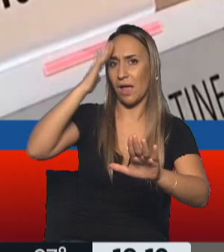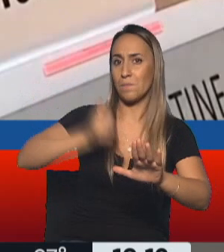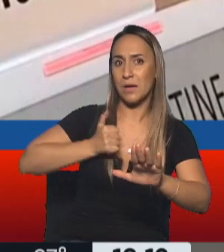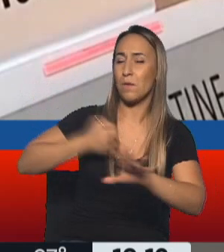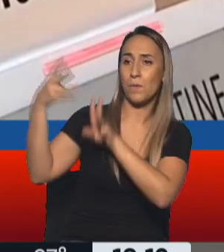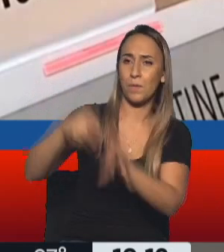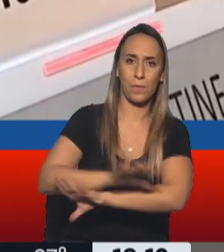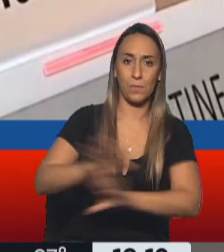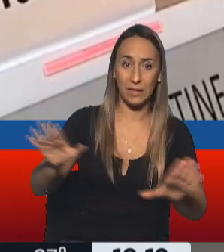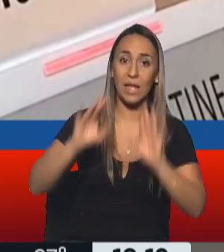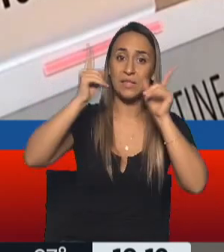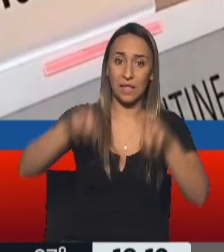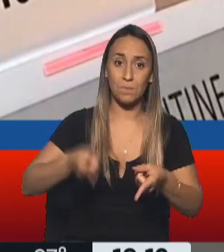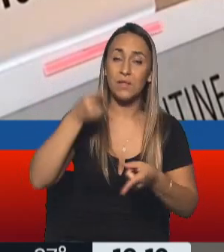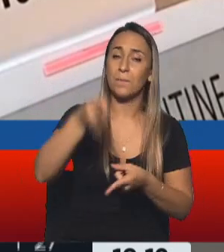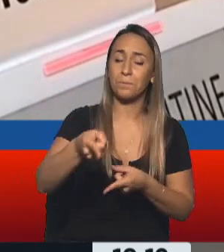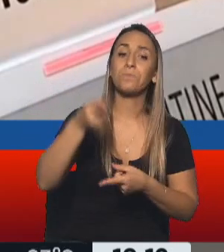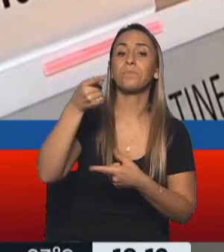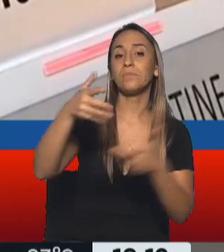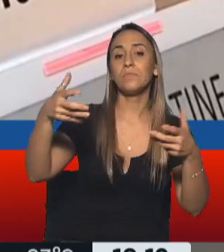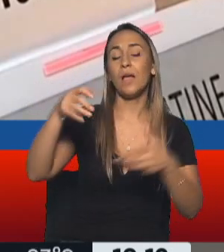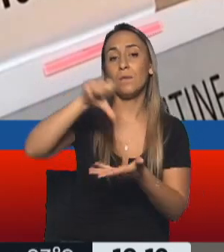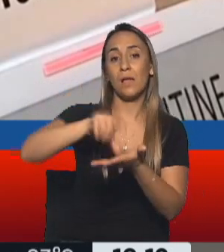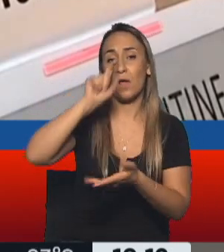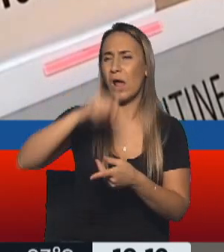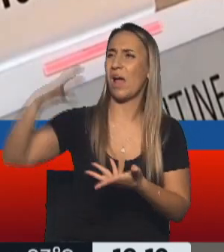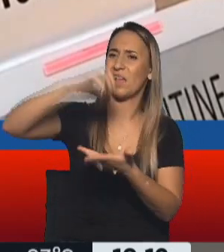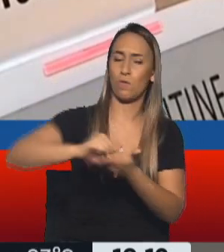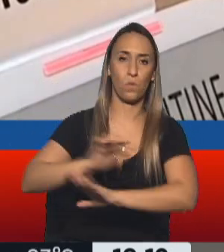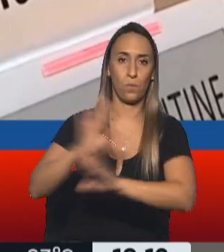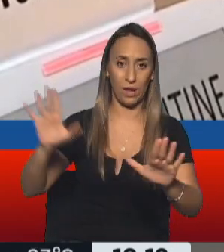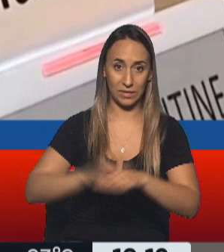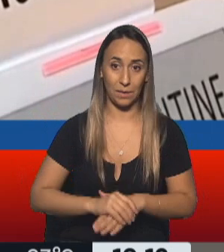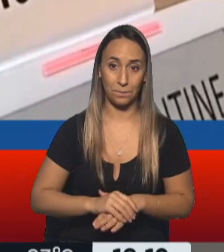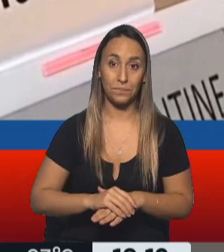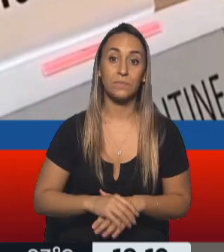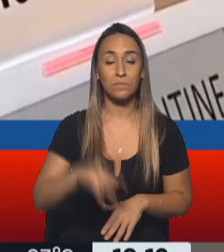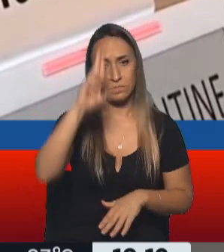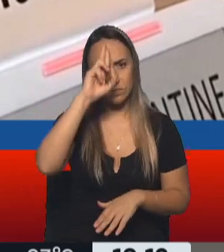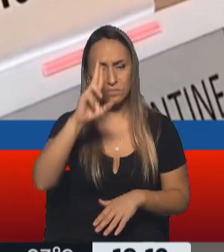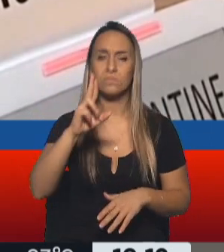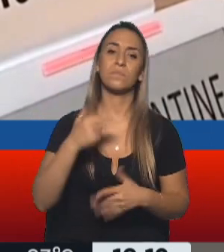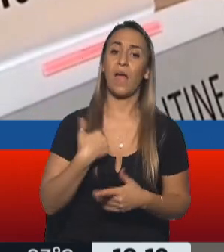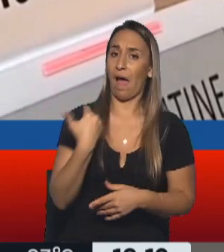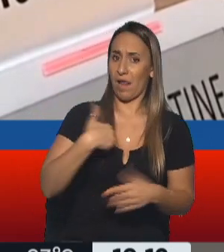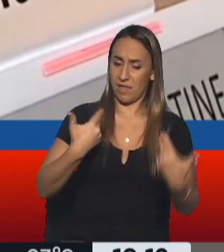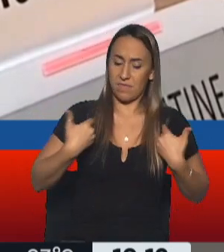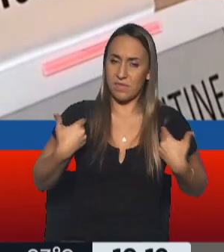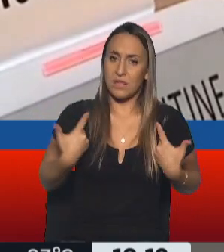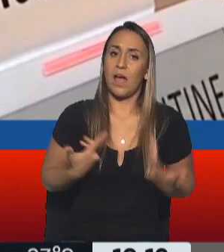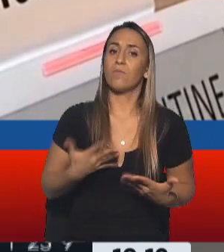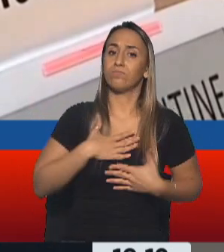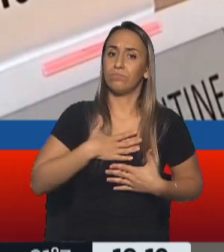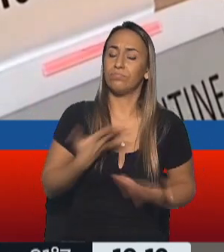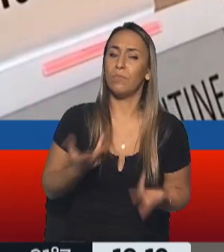y condenamos la invasión en Ucrania a situaciones militares en su territorio. Fiel a sus principios, la Argentina rechaza el uso de la fuerza armada